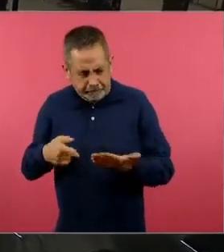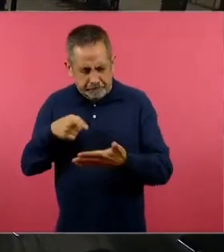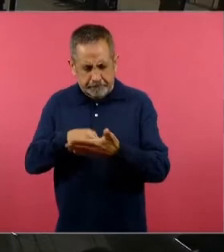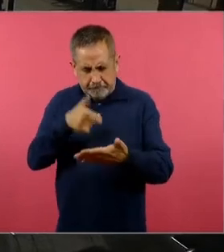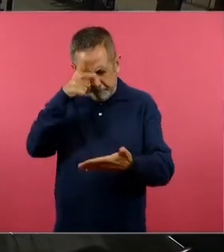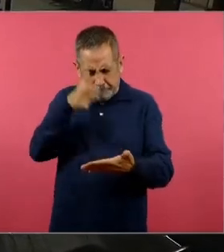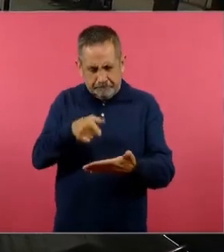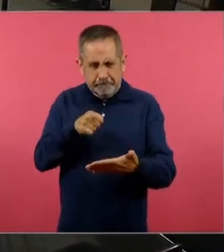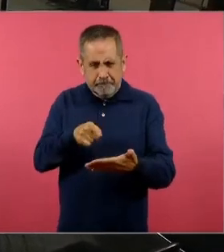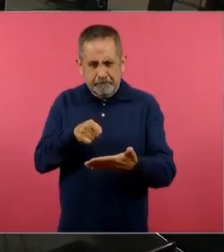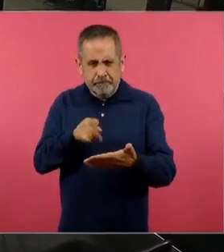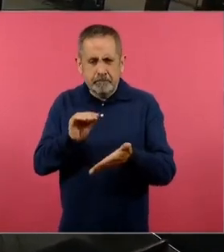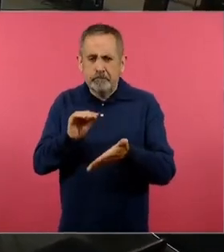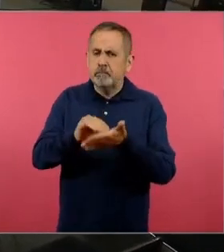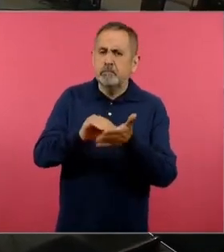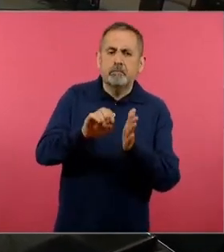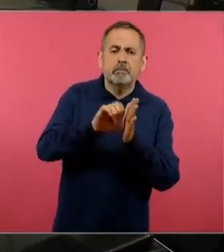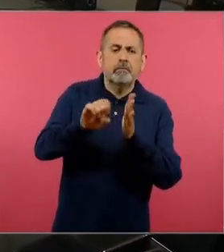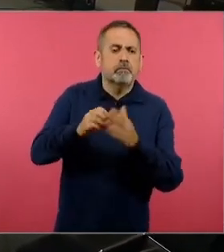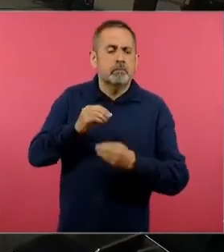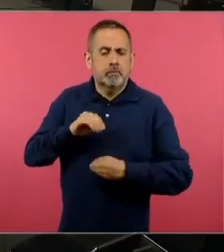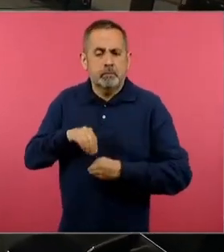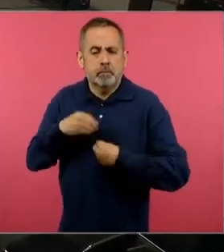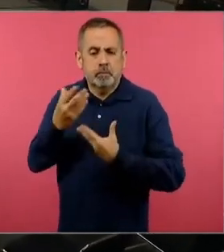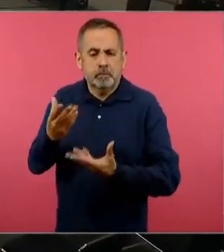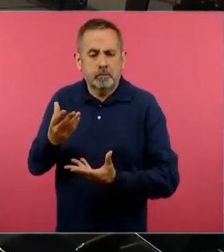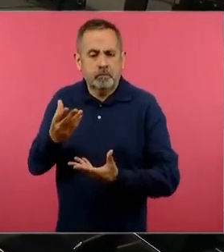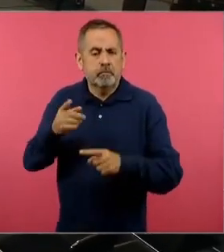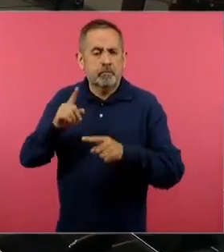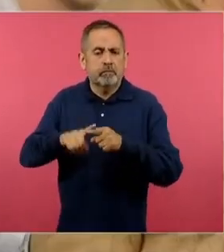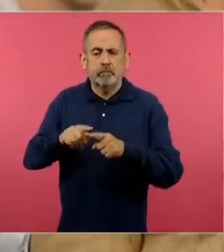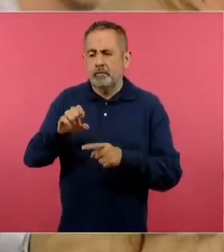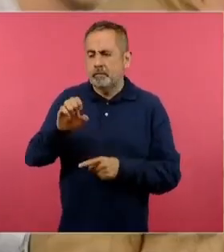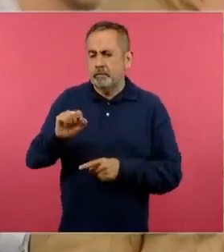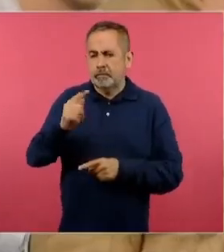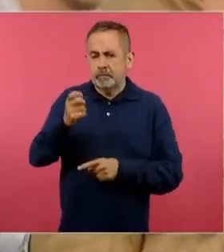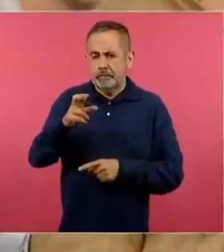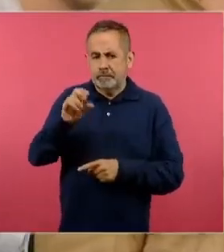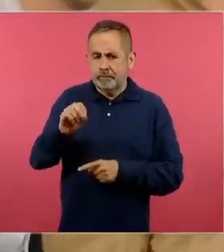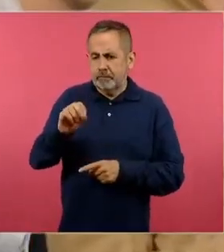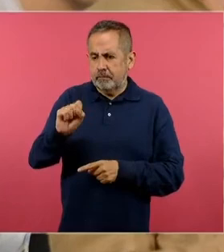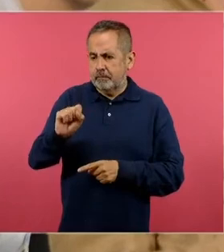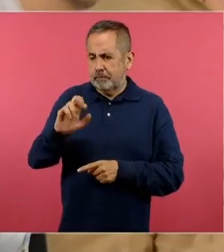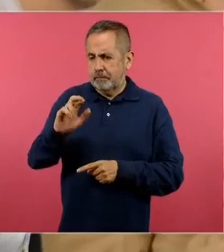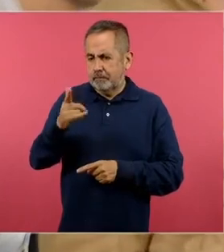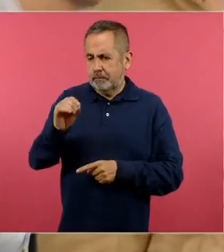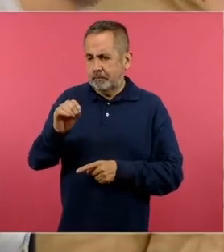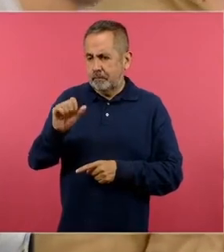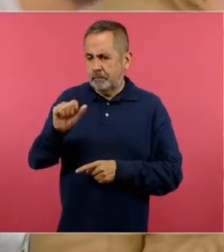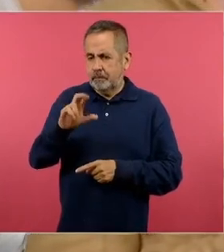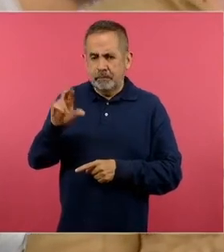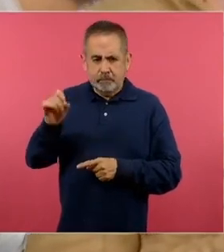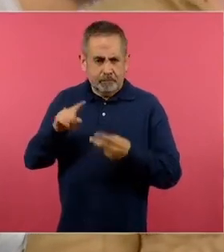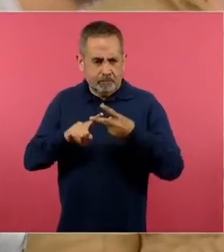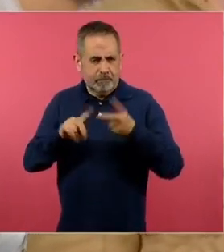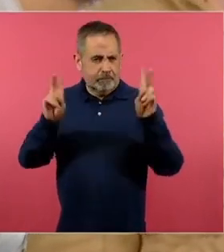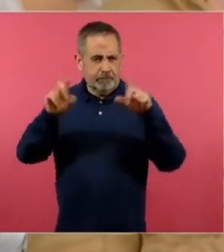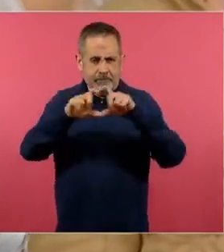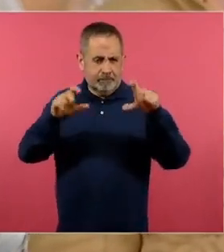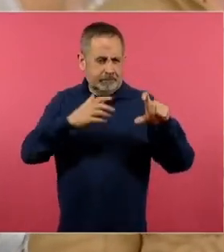encontramos que ponen como ejemplo de poema un texto escrito por Esther Jacob y Sergio Arau se llama Amores del Toma y Dame